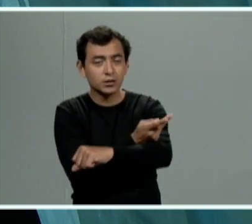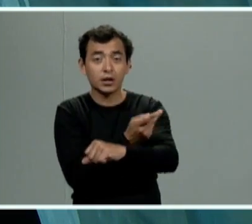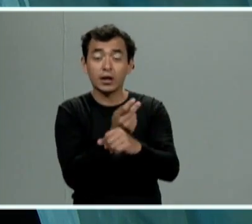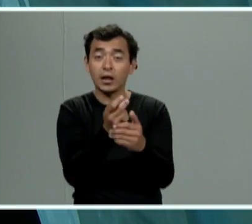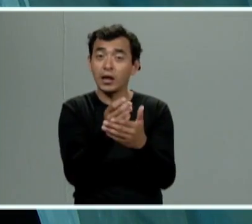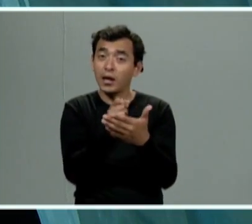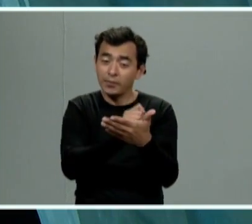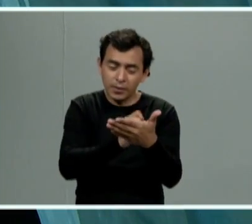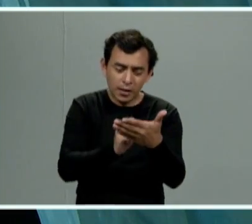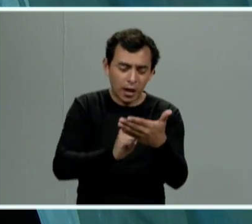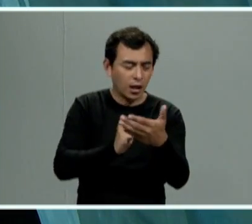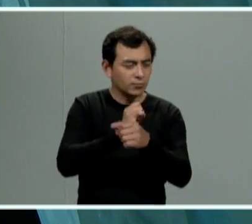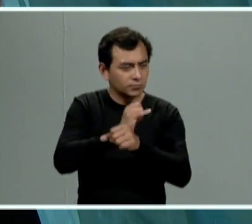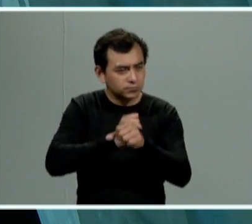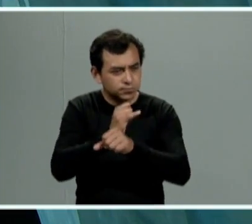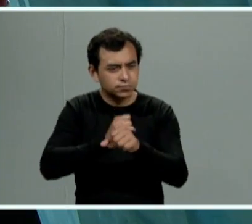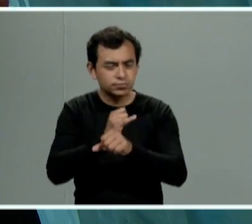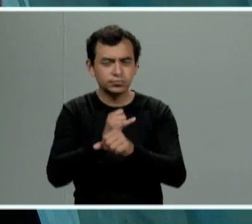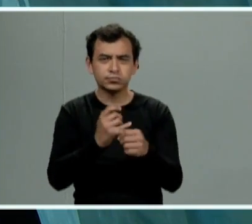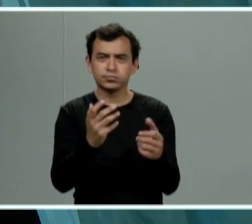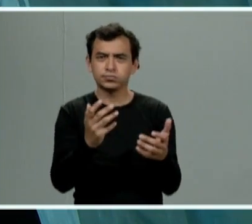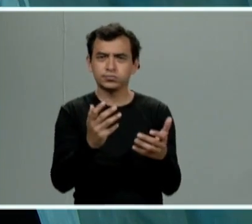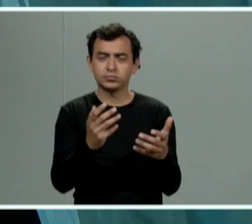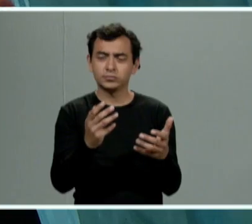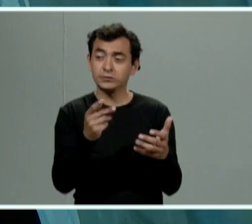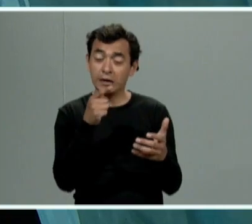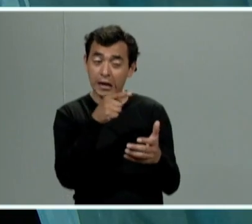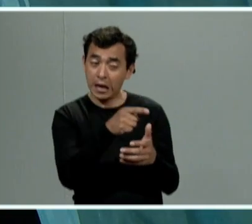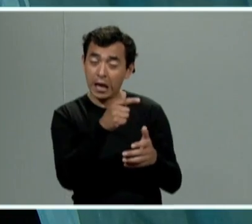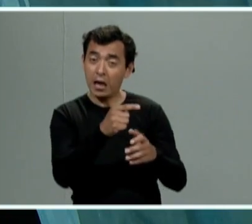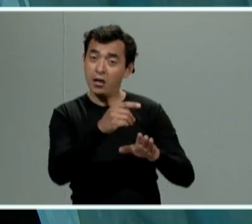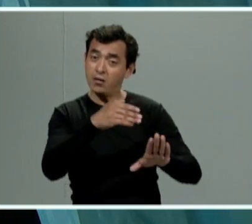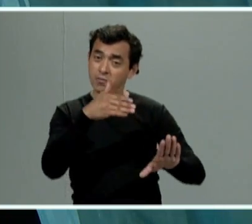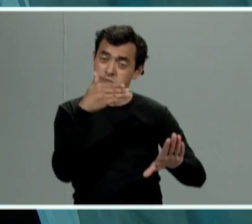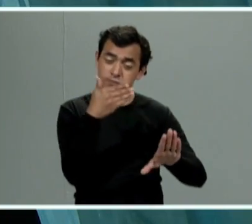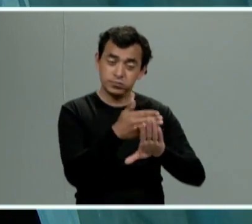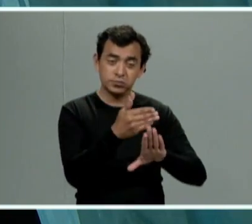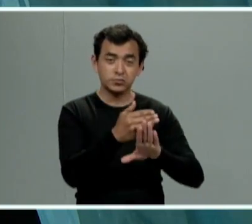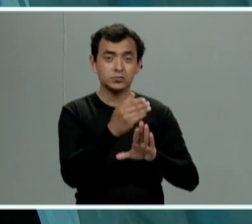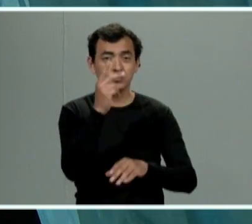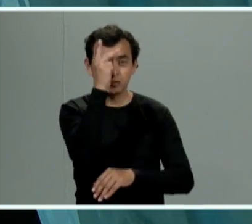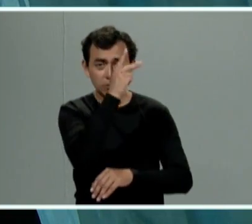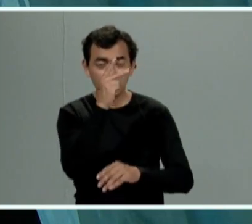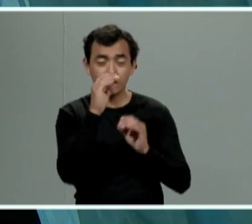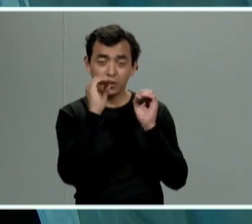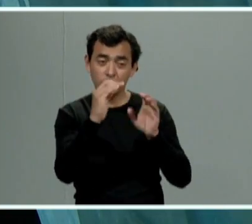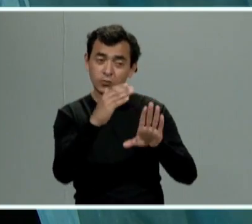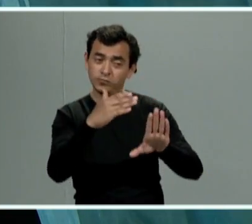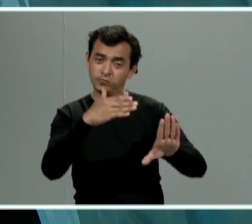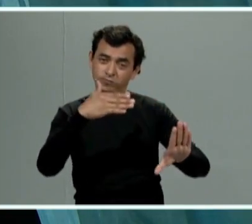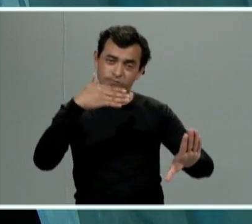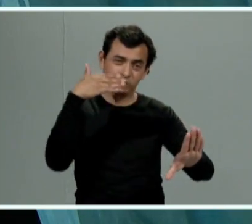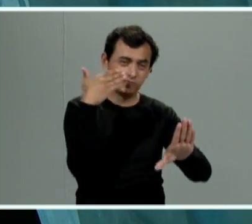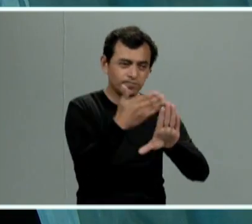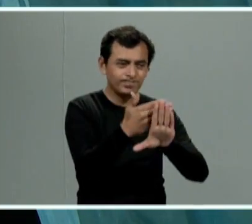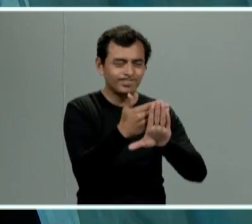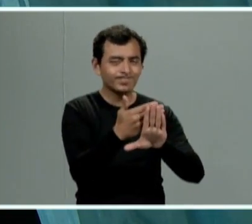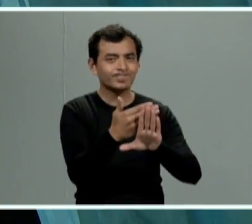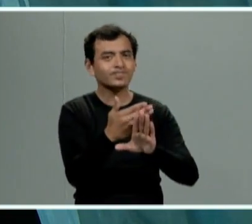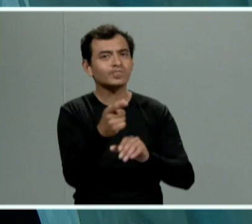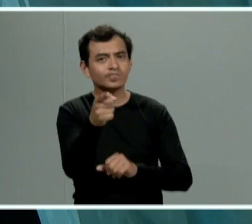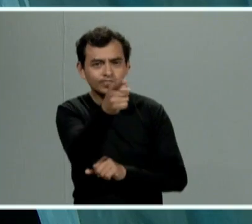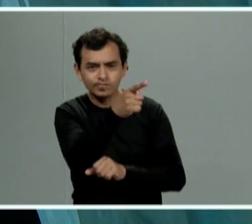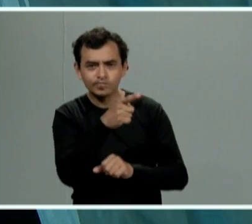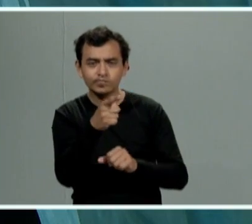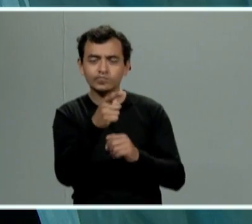investigación lo que es la existencia de este tipo de violencia si es física o es psicológica claro nosotros vamos a girar un